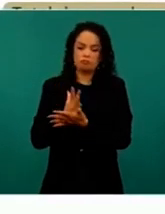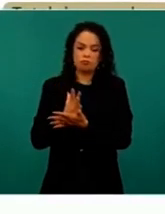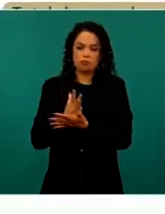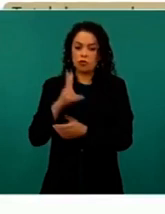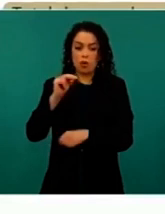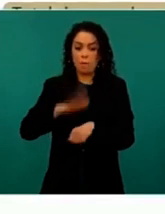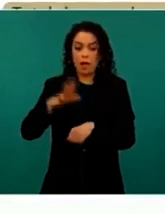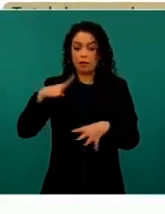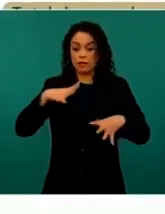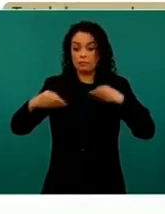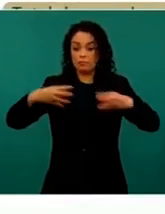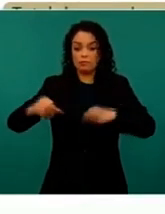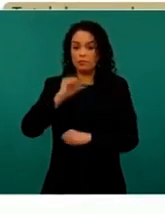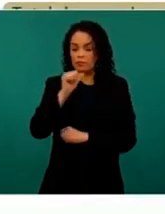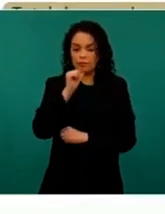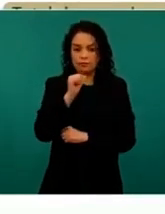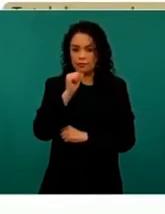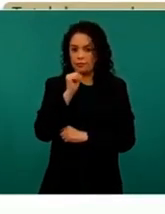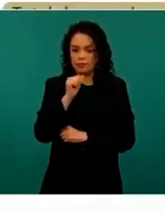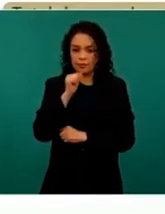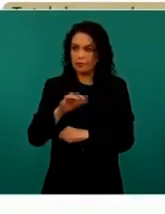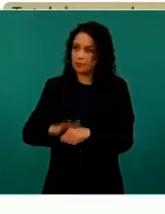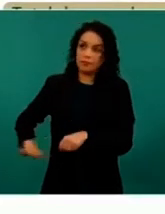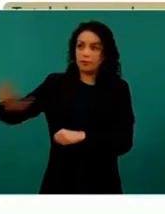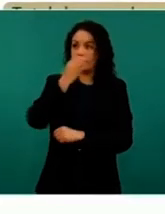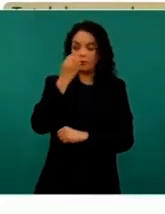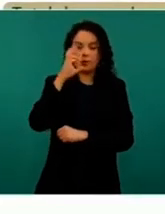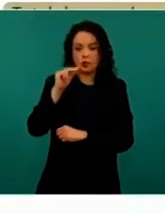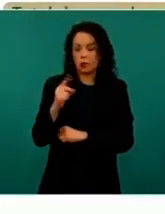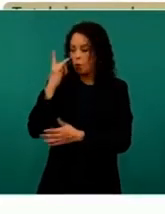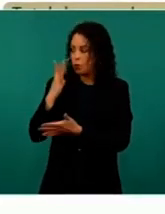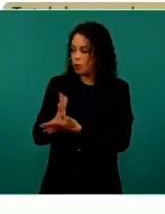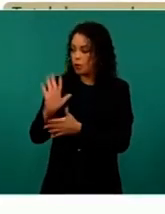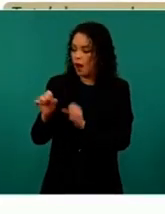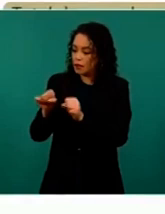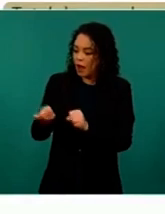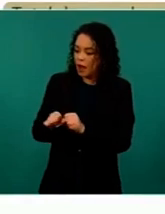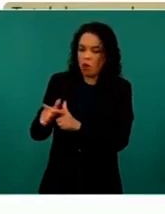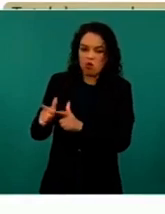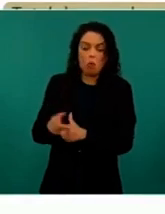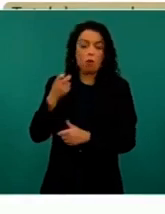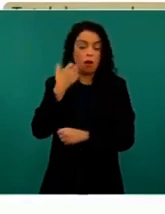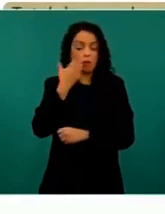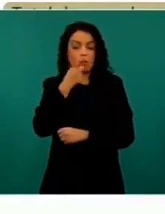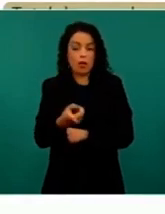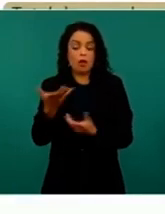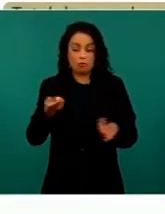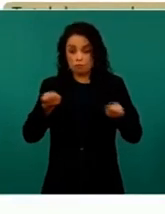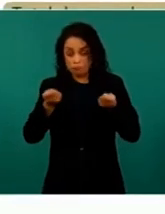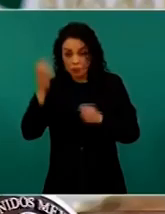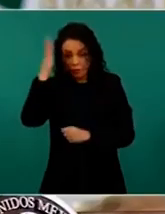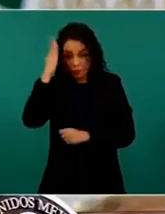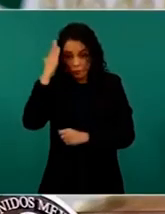propague la enfermedad COVID-19 al resto de la escuela, lo que indica que las posibilidades de control local con acciones